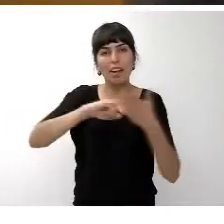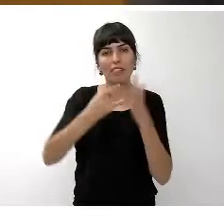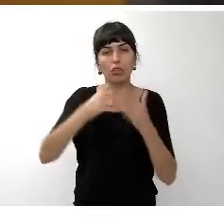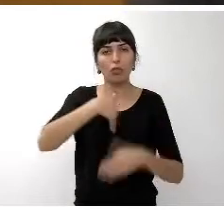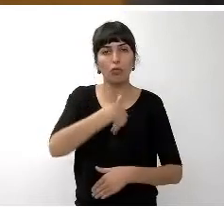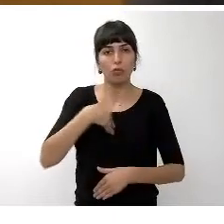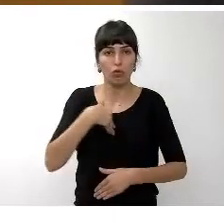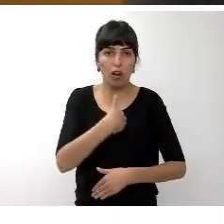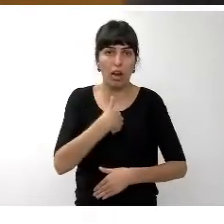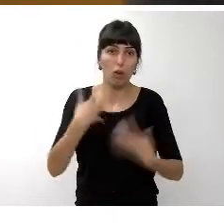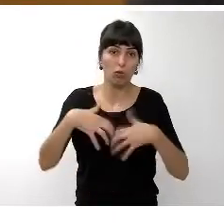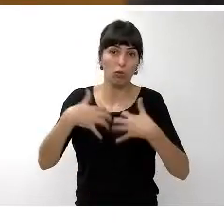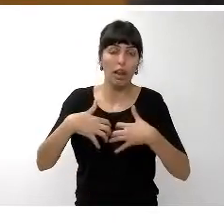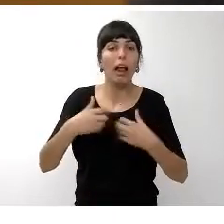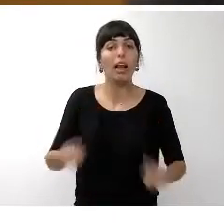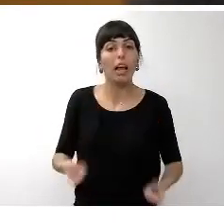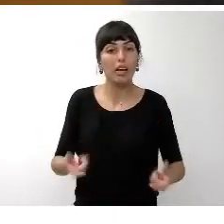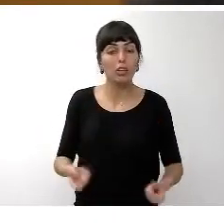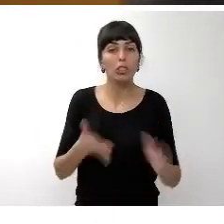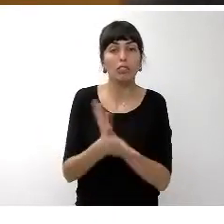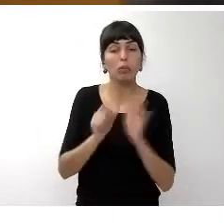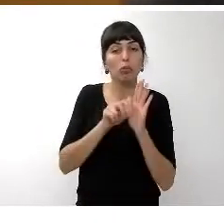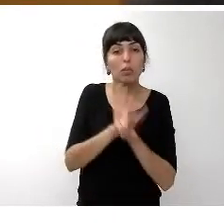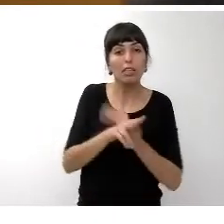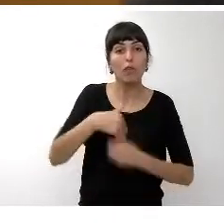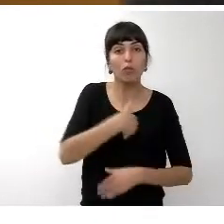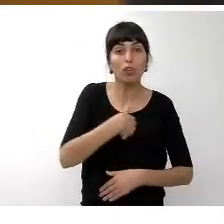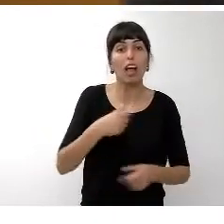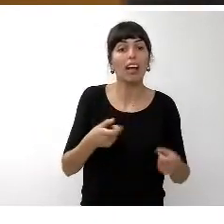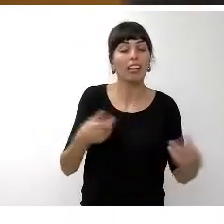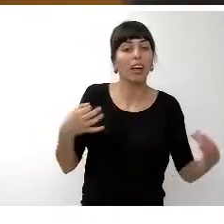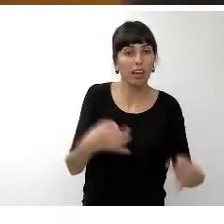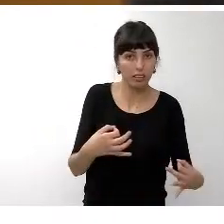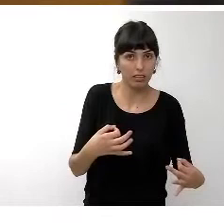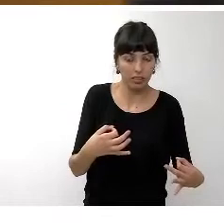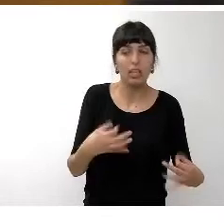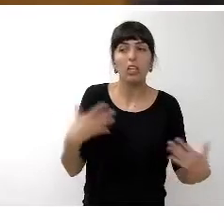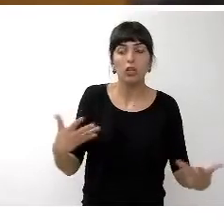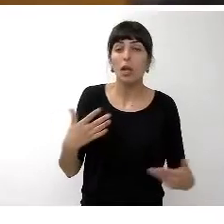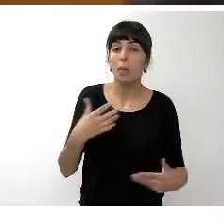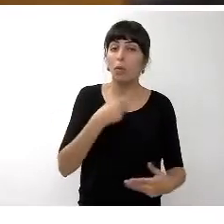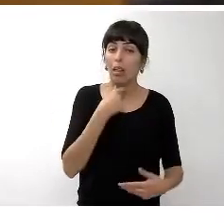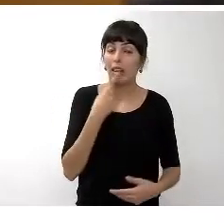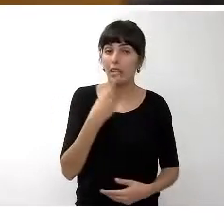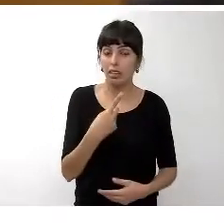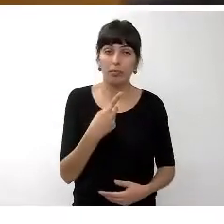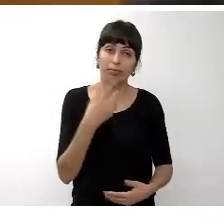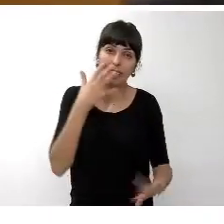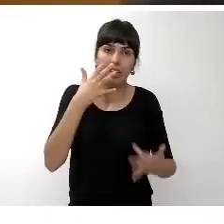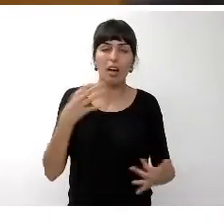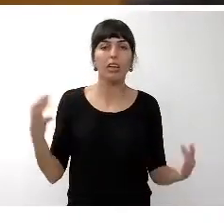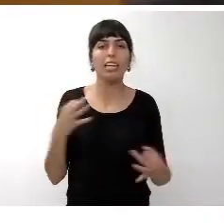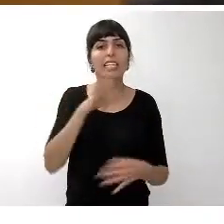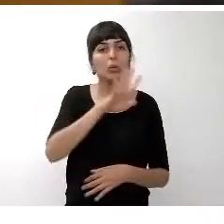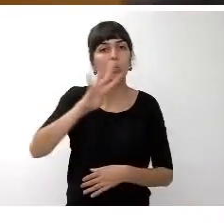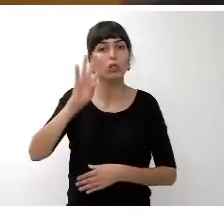en qué se gastan desde el punto de vista funcional los recursos de esta corporación sí me gustaría manifestar y destacar que el 54